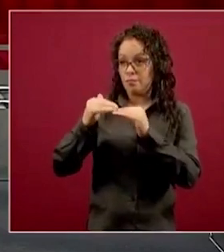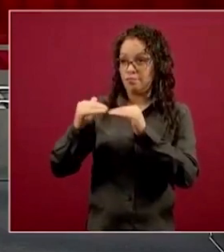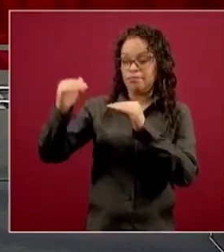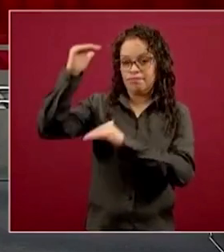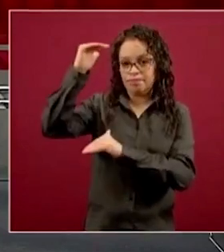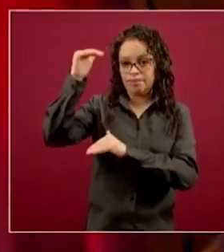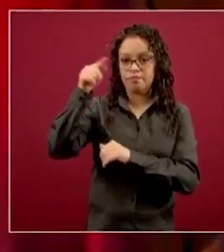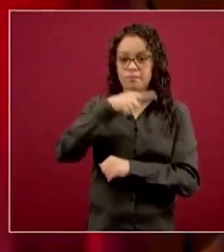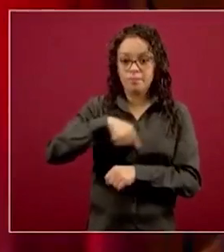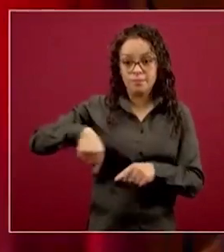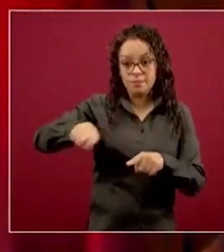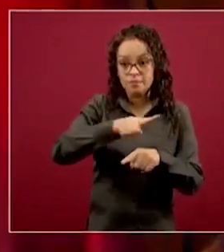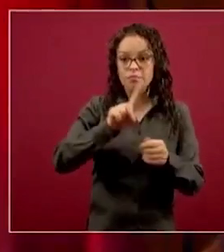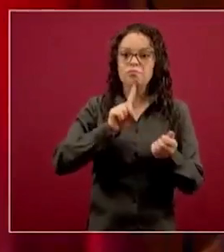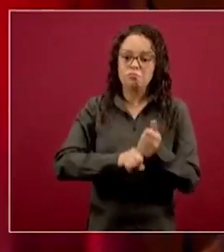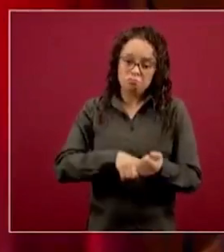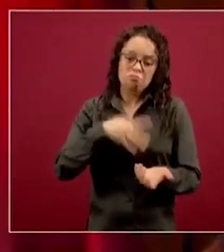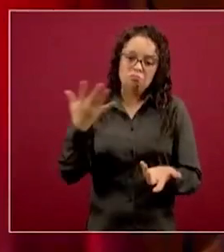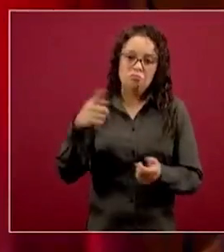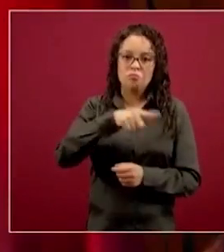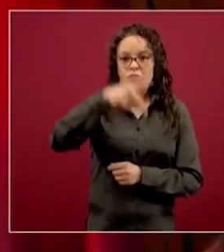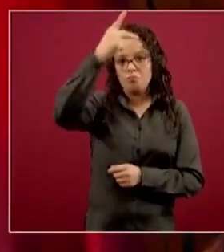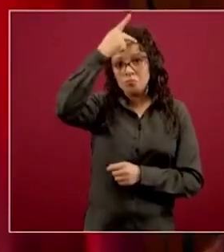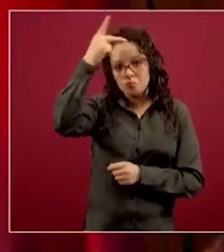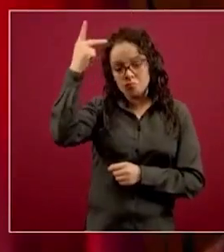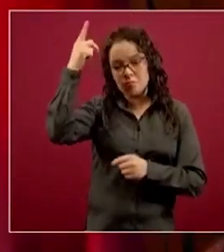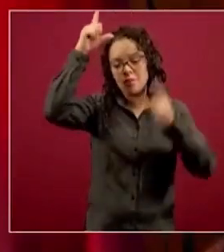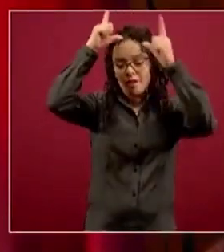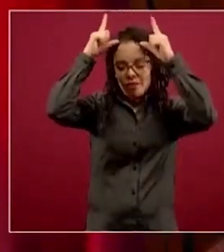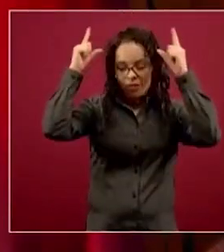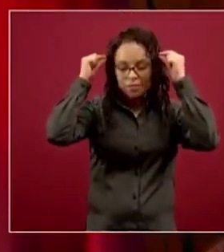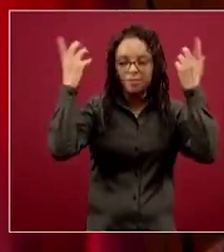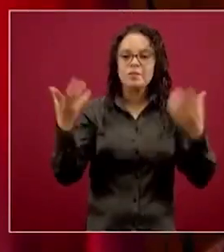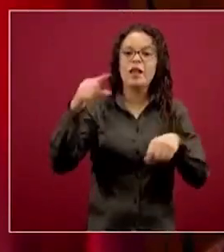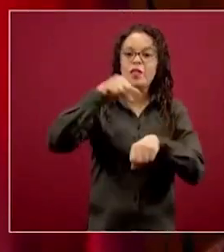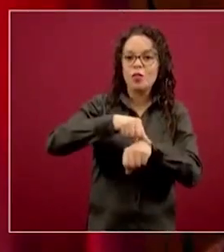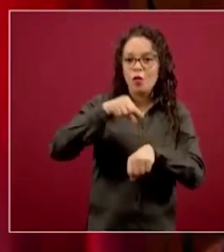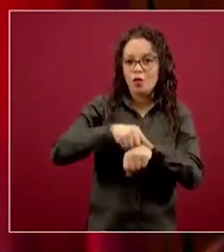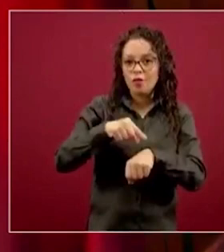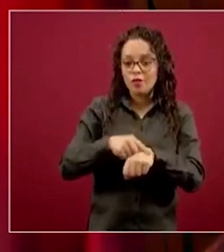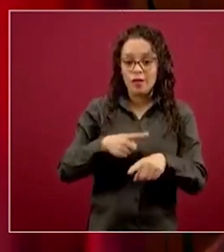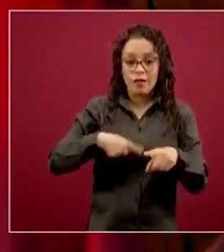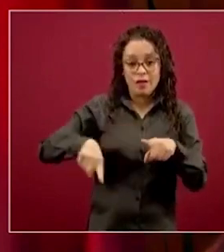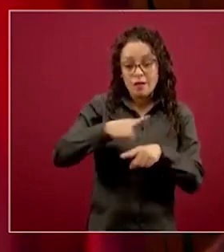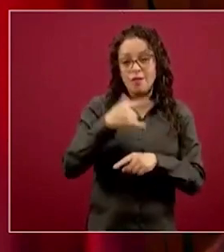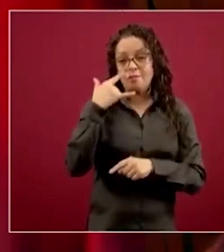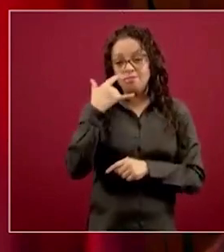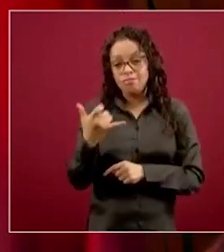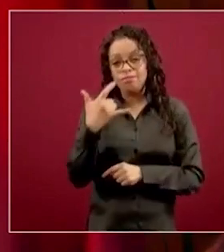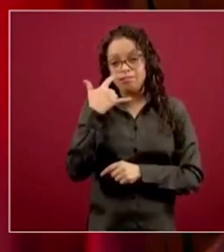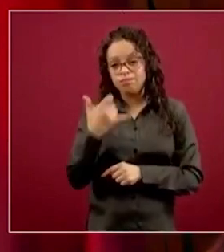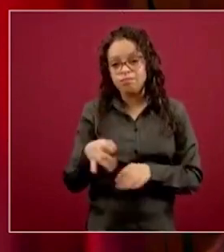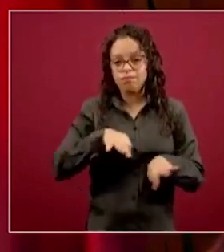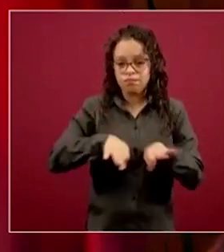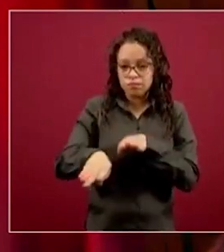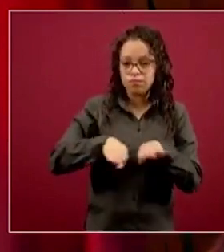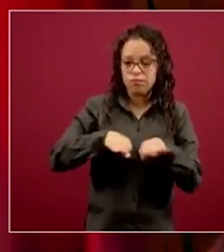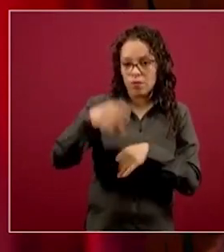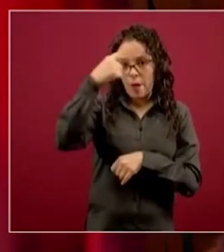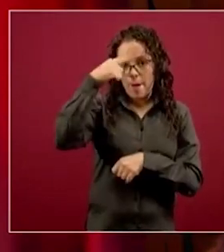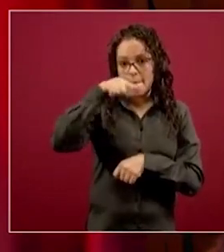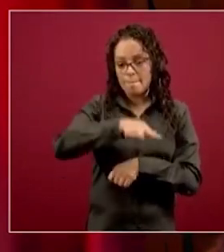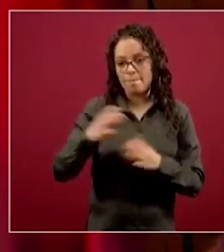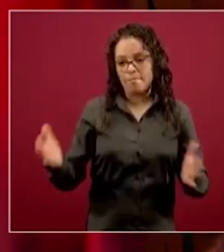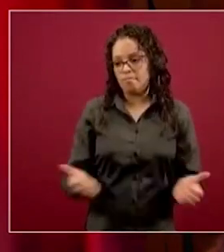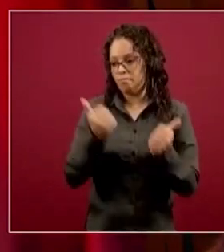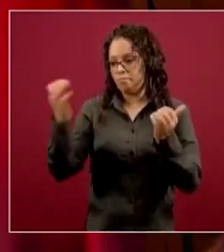muchos de ellos médicos, muchos de ellas enfermeras o enfermeros, que están trabajando para salvar vidas y que creíamos que era una forma de